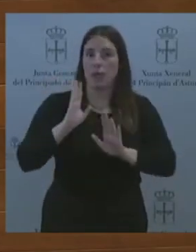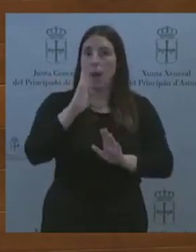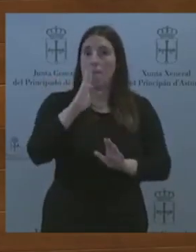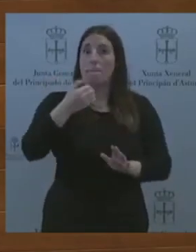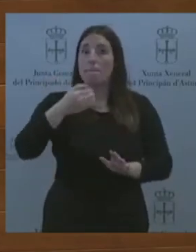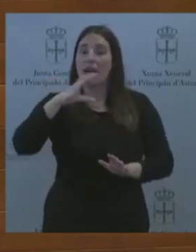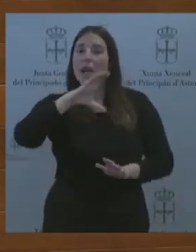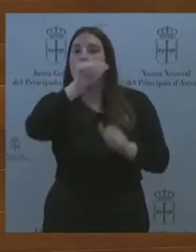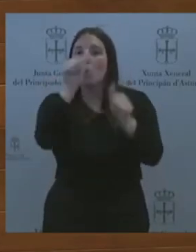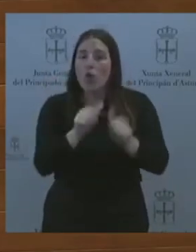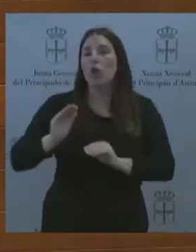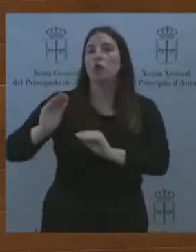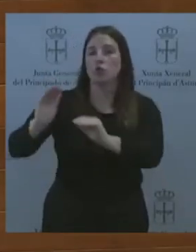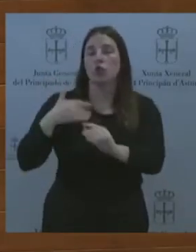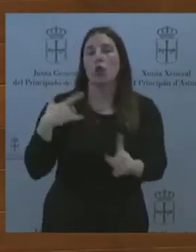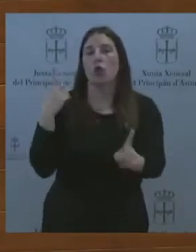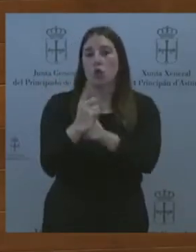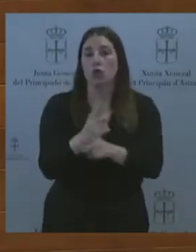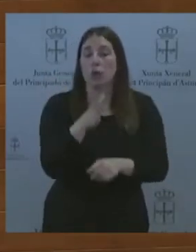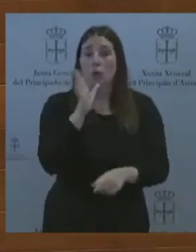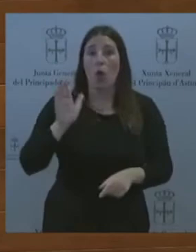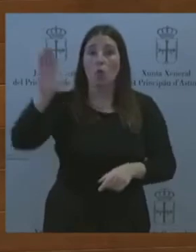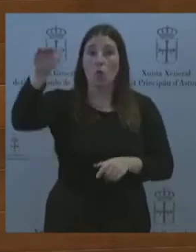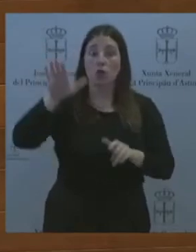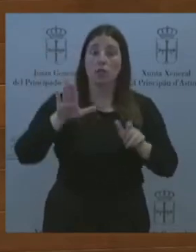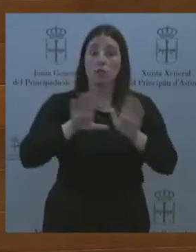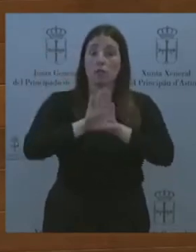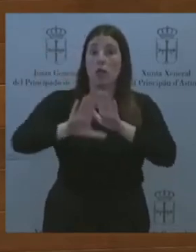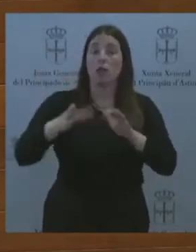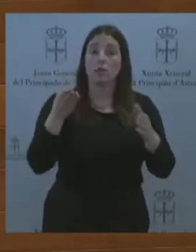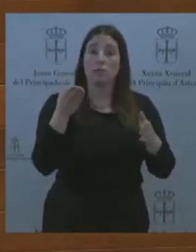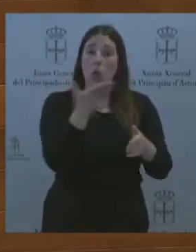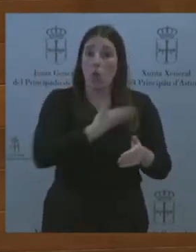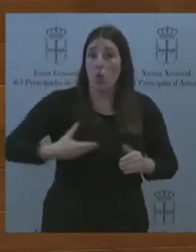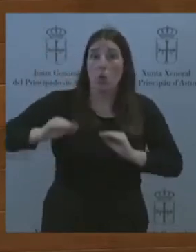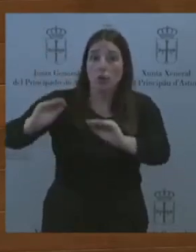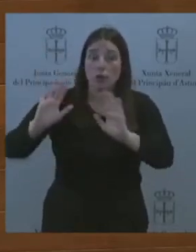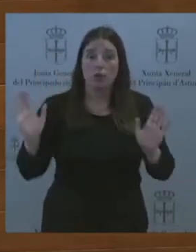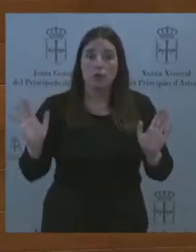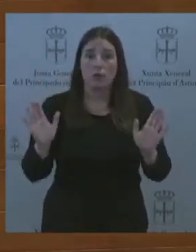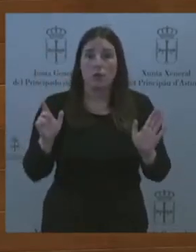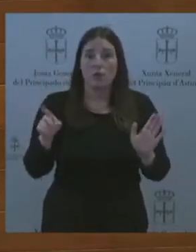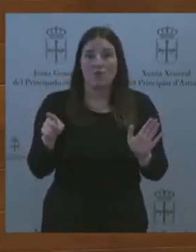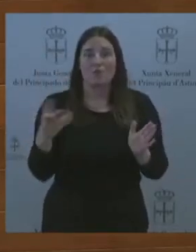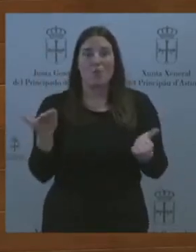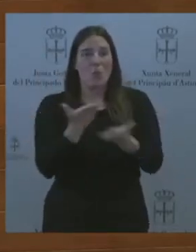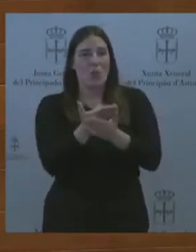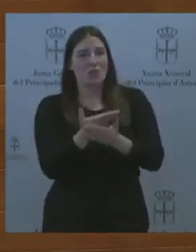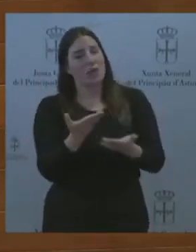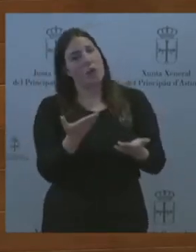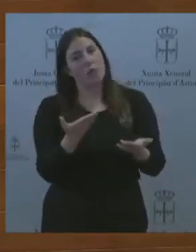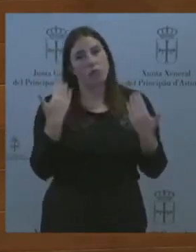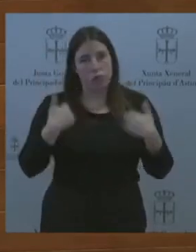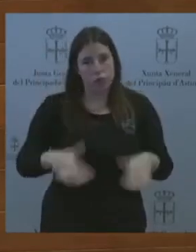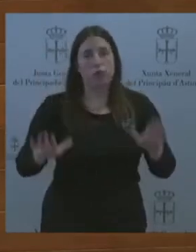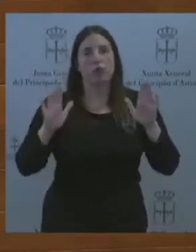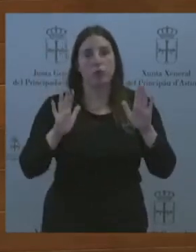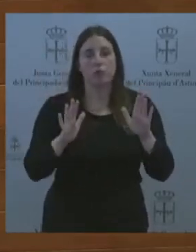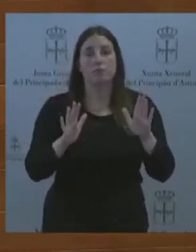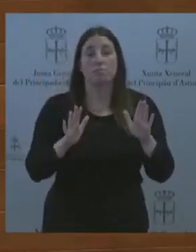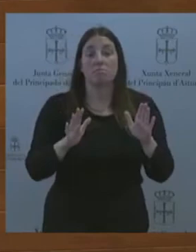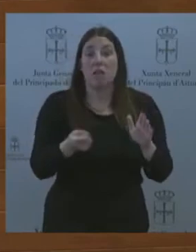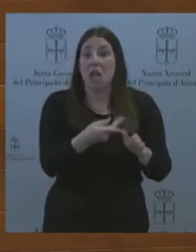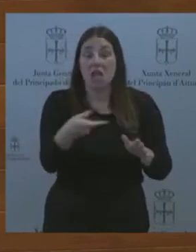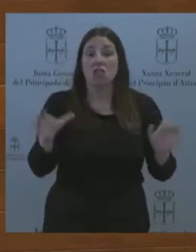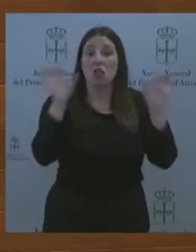a sus legítimos dueños. Lo suyo es una desfachatez. Y lo demás, evidentemente nada. Esta iniciativa fue presentada por